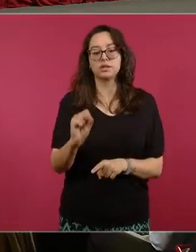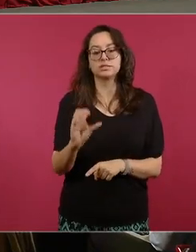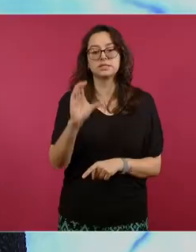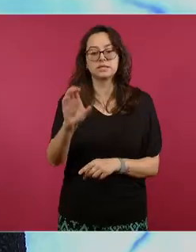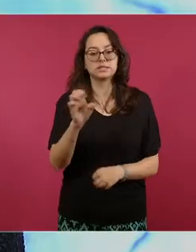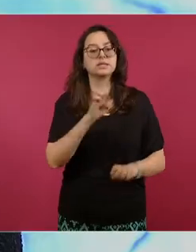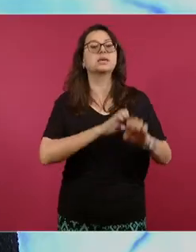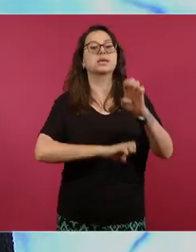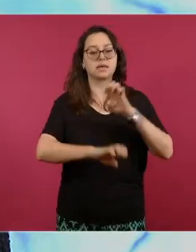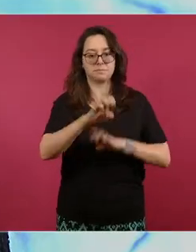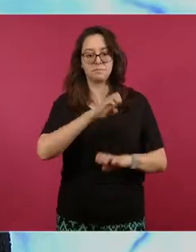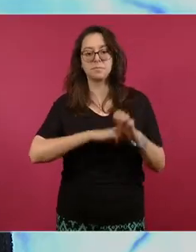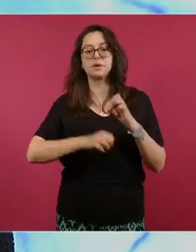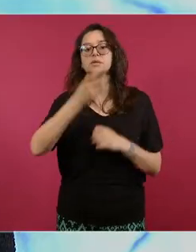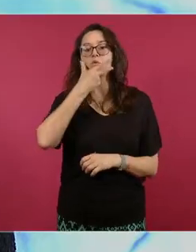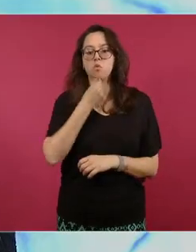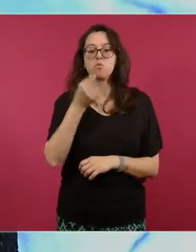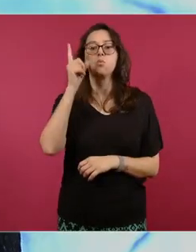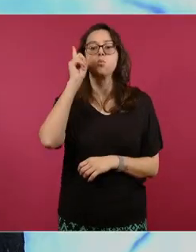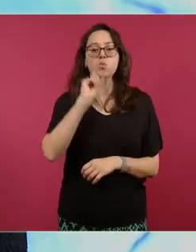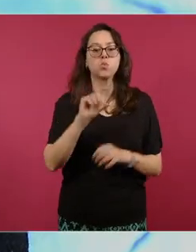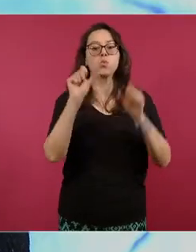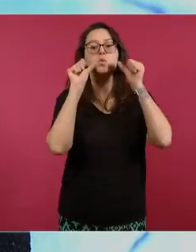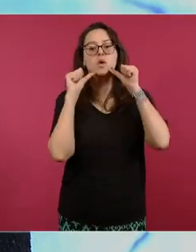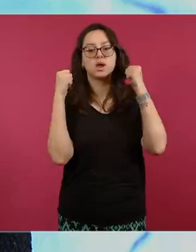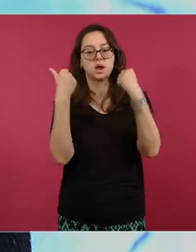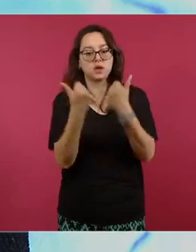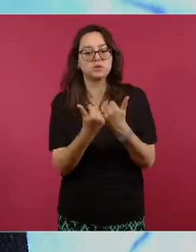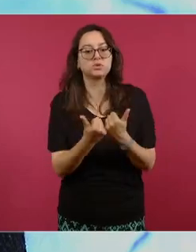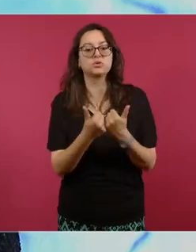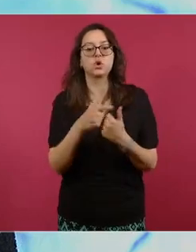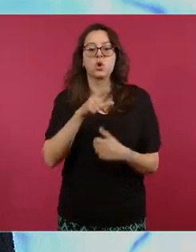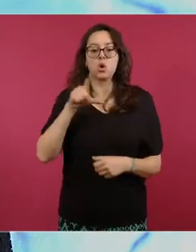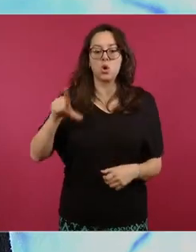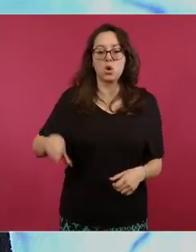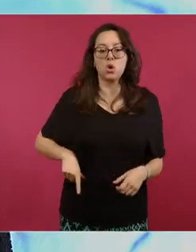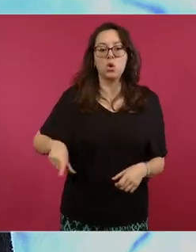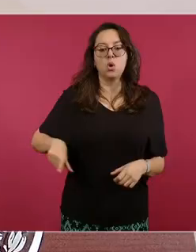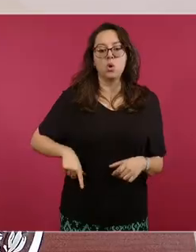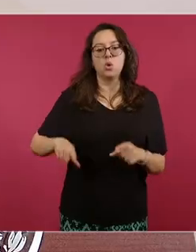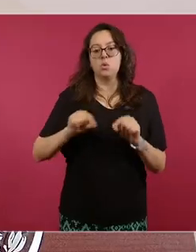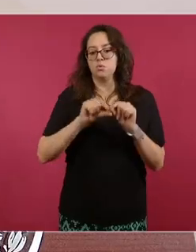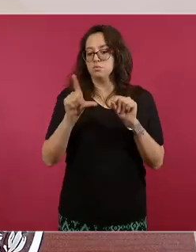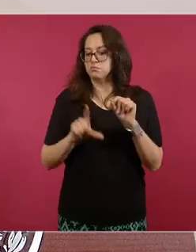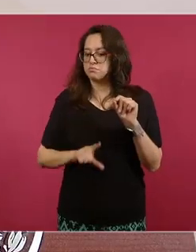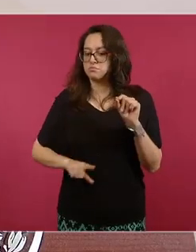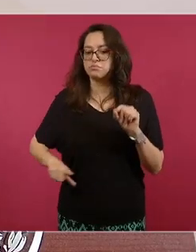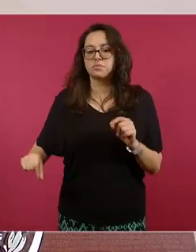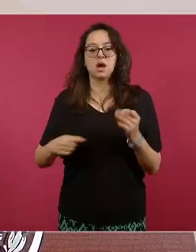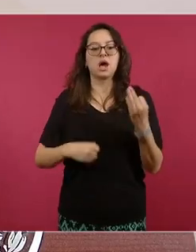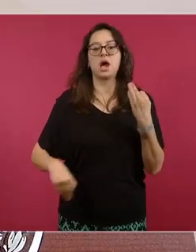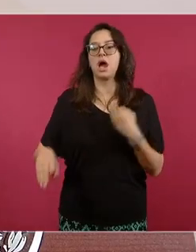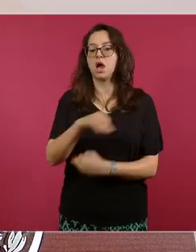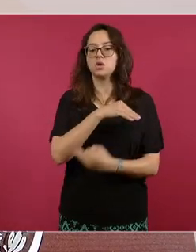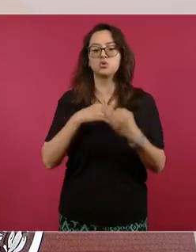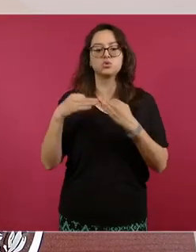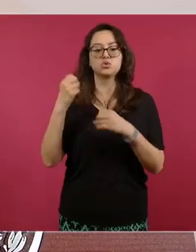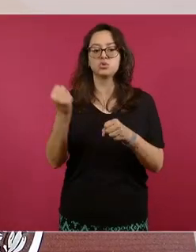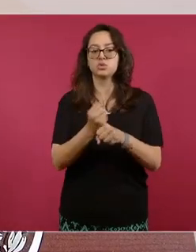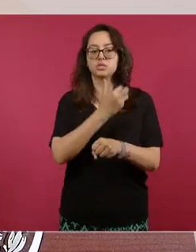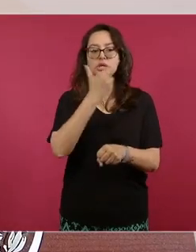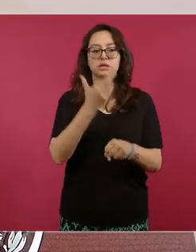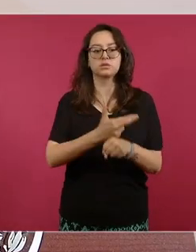empresarias, empresarios, asociaciones, al gobierno de México, por supuesto, a todas las secretarias,